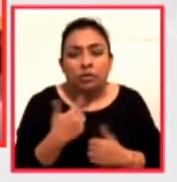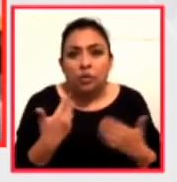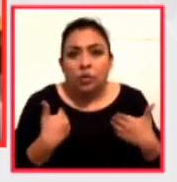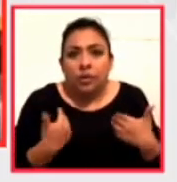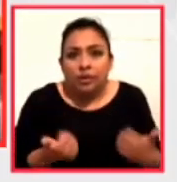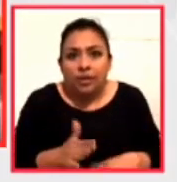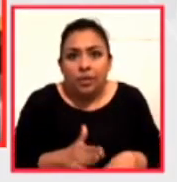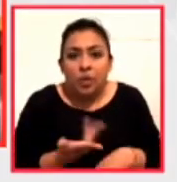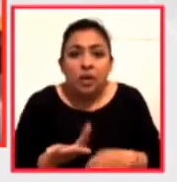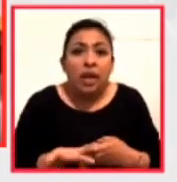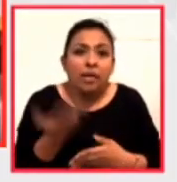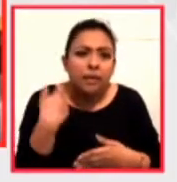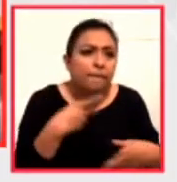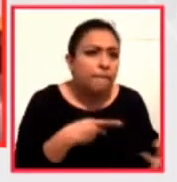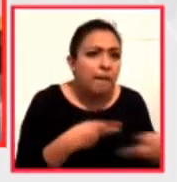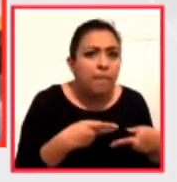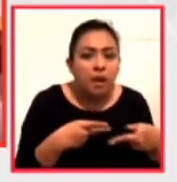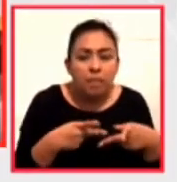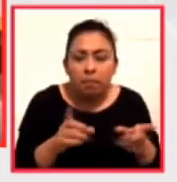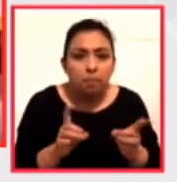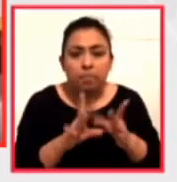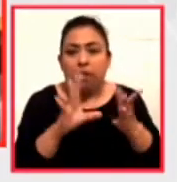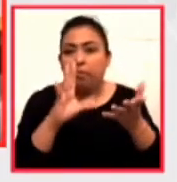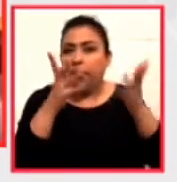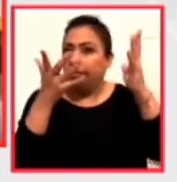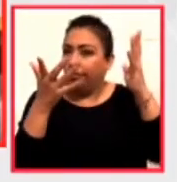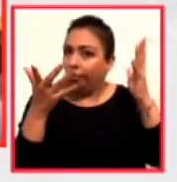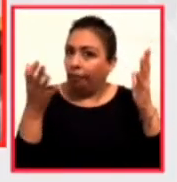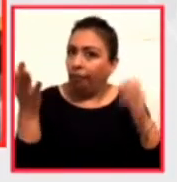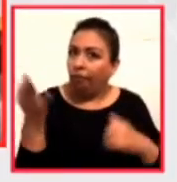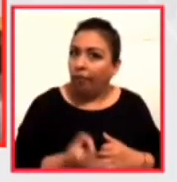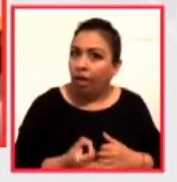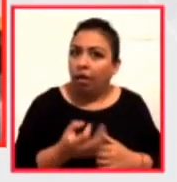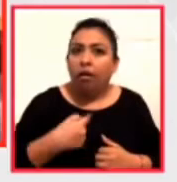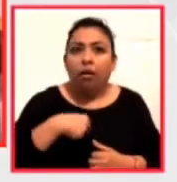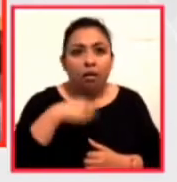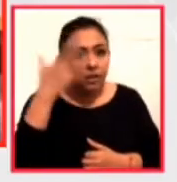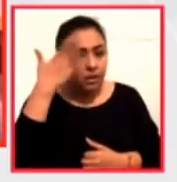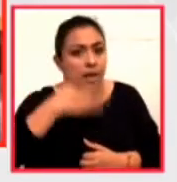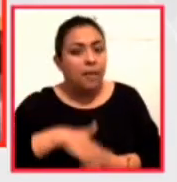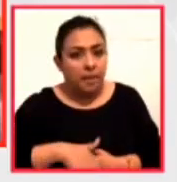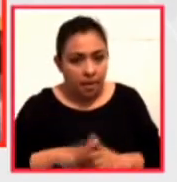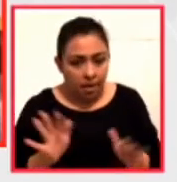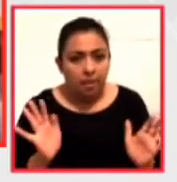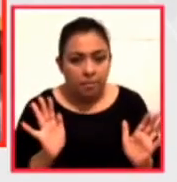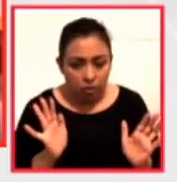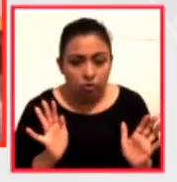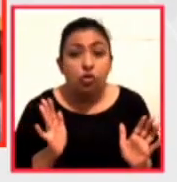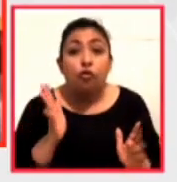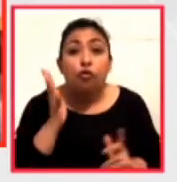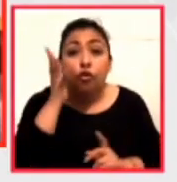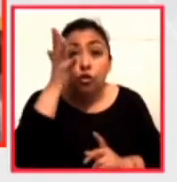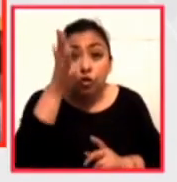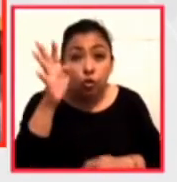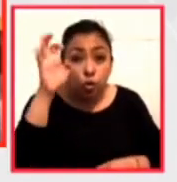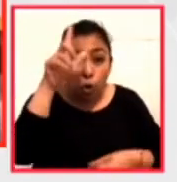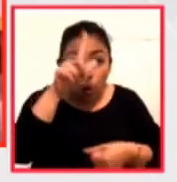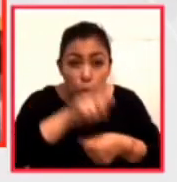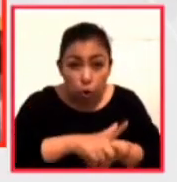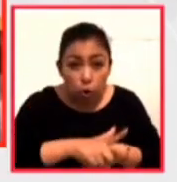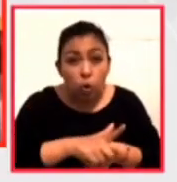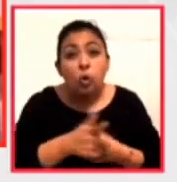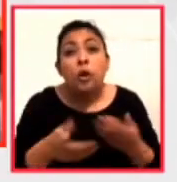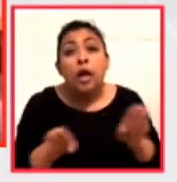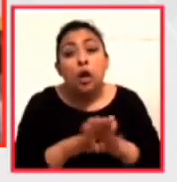estábamos preparando cuando vino esta crisis o sea nosotros sabemos que el futuro de la cultura es